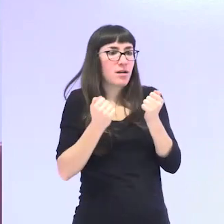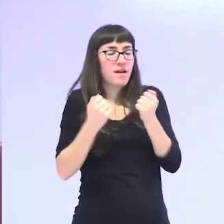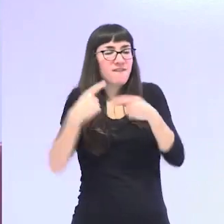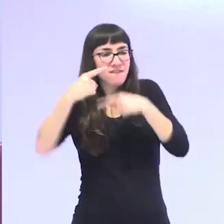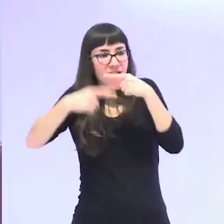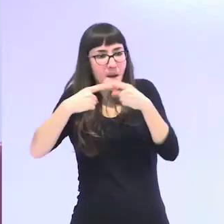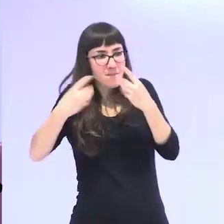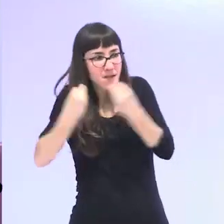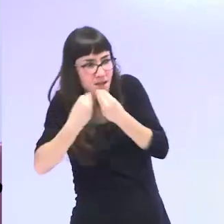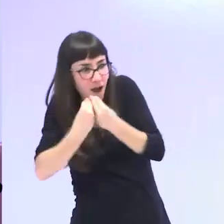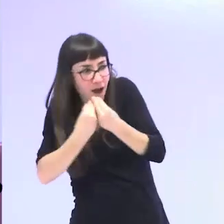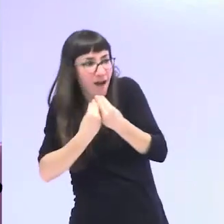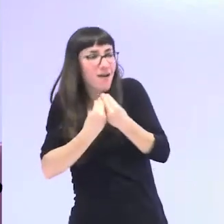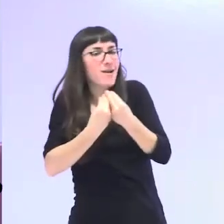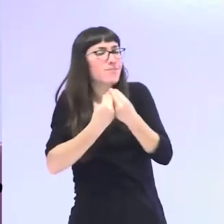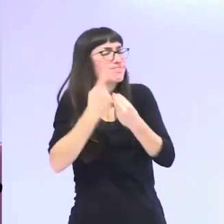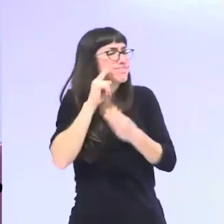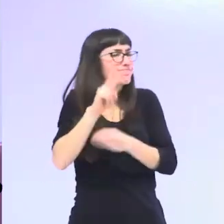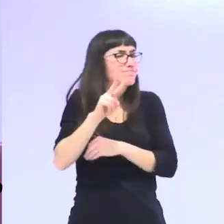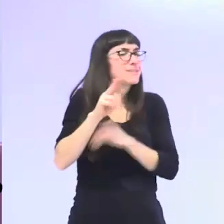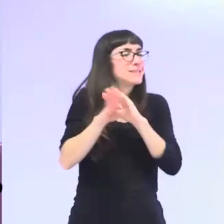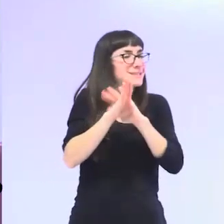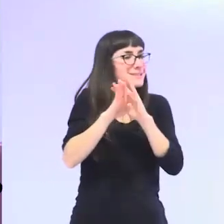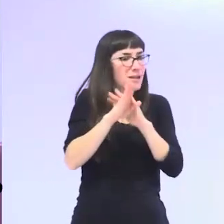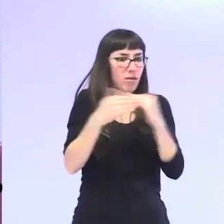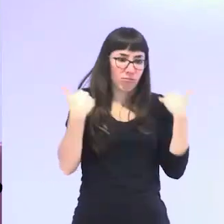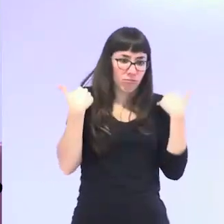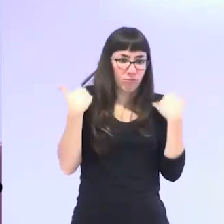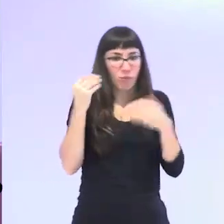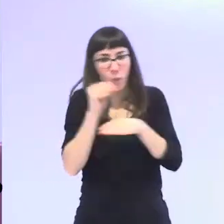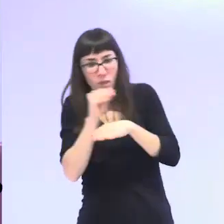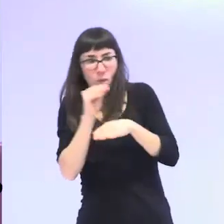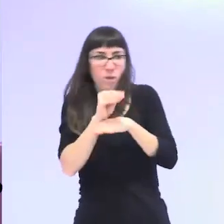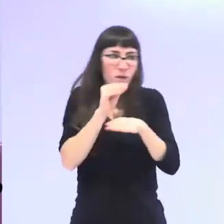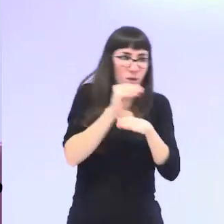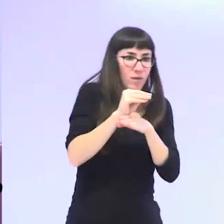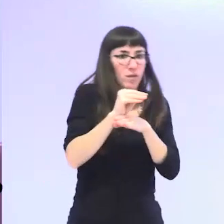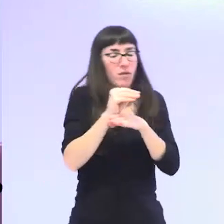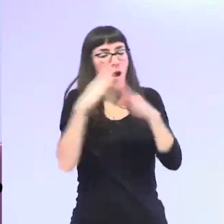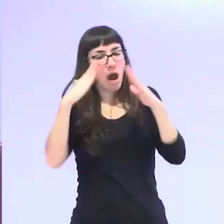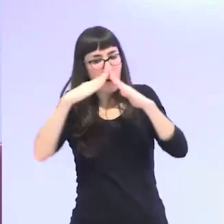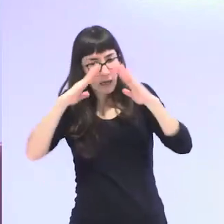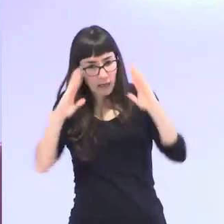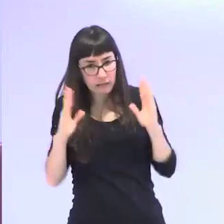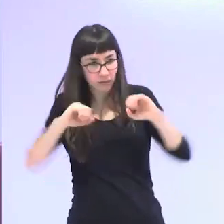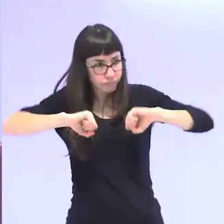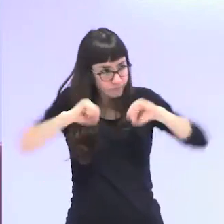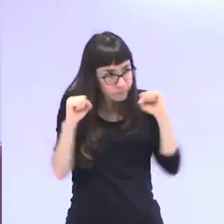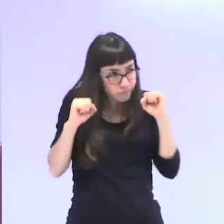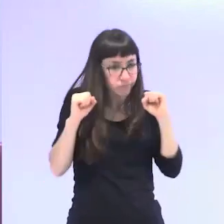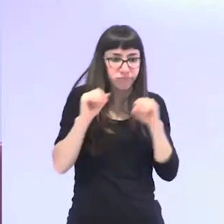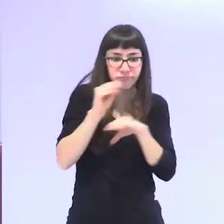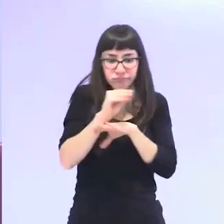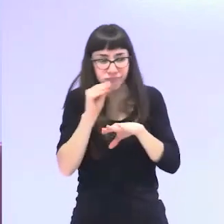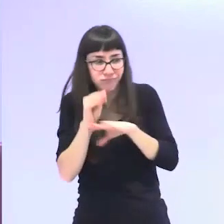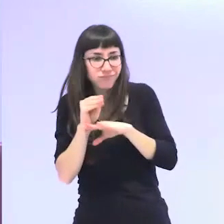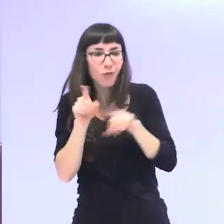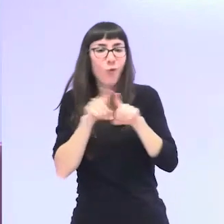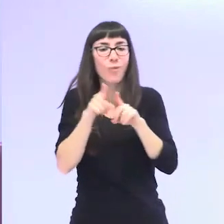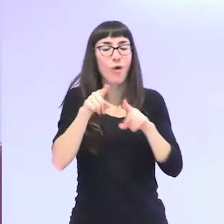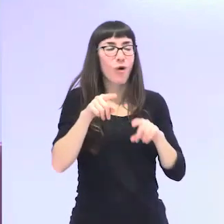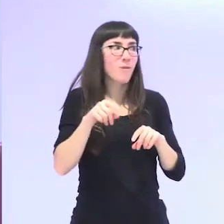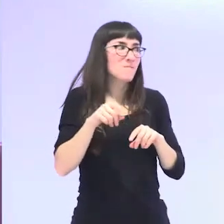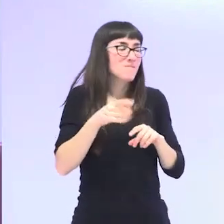a su familia estaban todavía en roles muy familistas en un ámbito muy doméstico no estaban tan